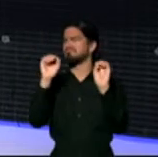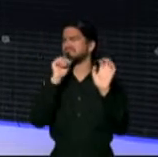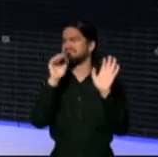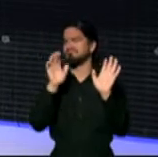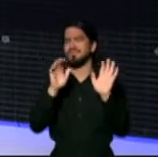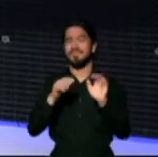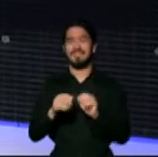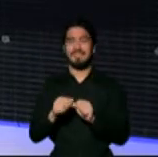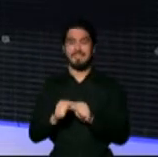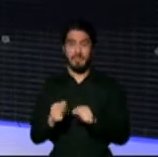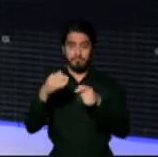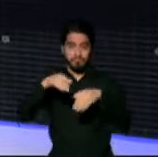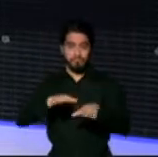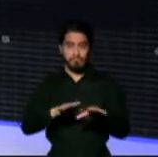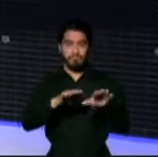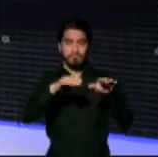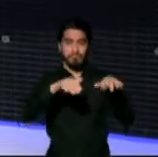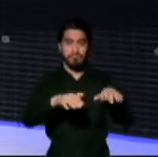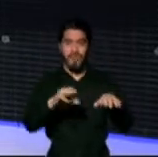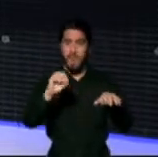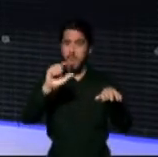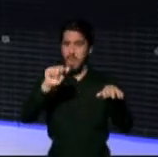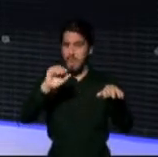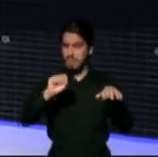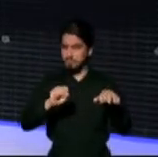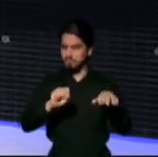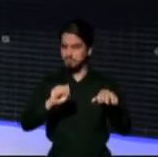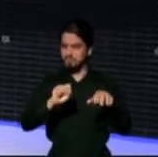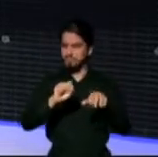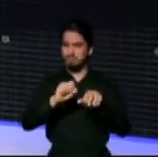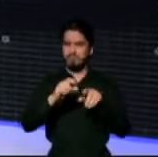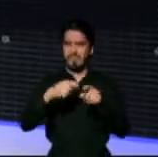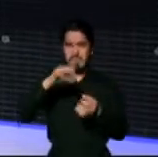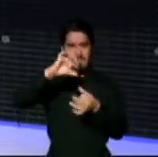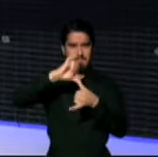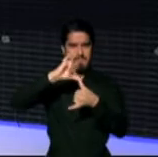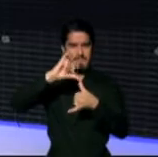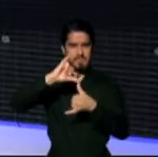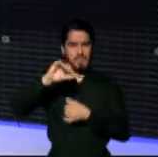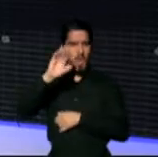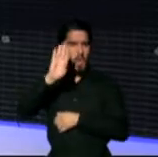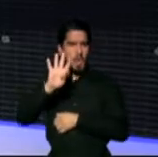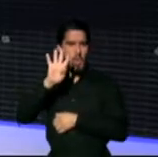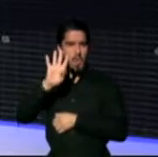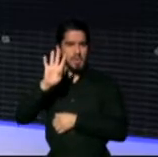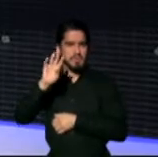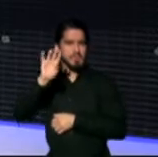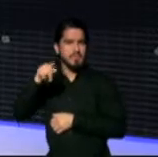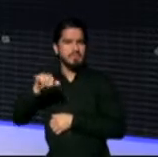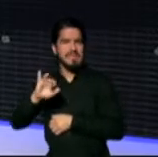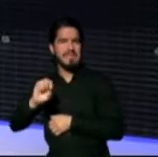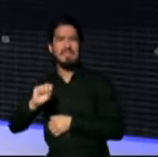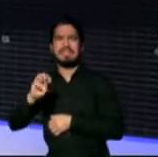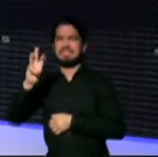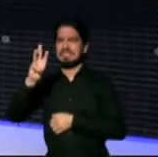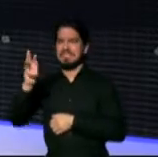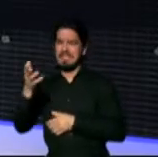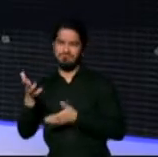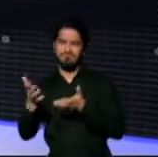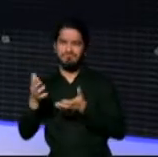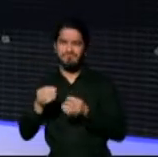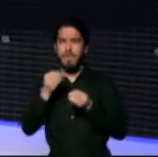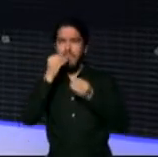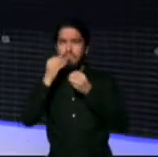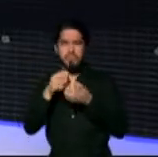mejora las condiciones tenemos solas de cuatro a seis pies de altura pero las playas de la costa norte así como de la costa sureste tienen riesgo moderado de